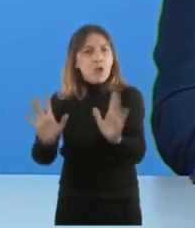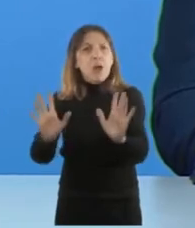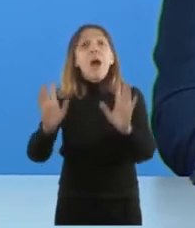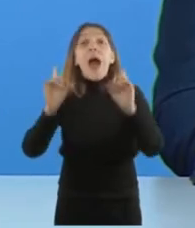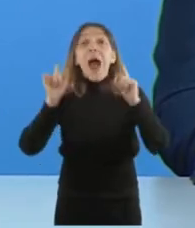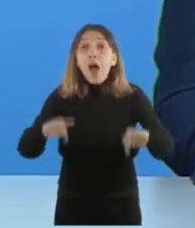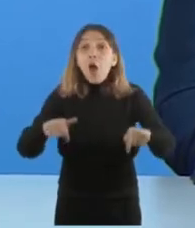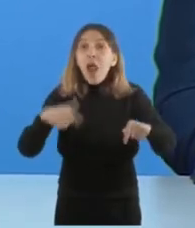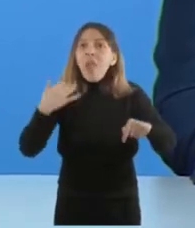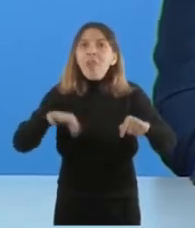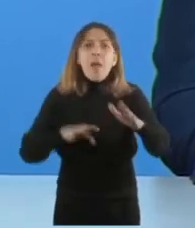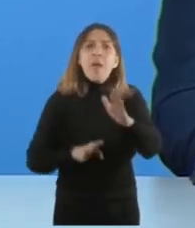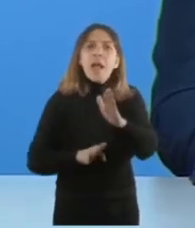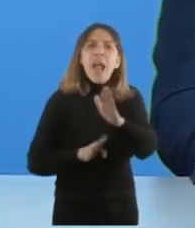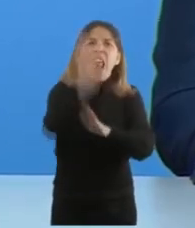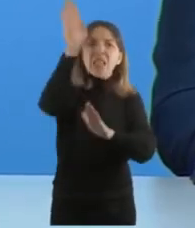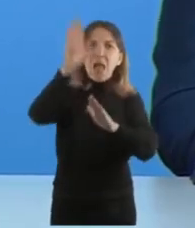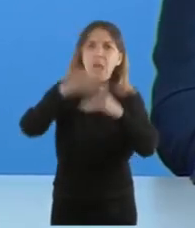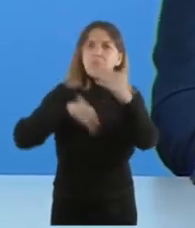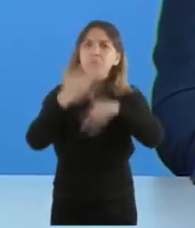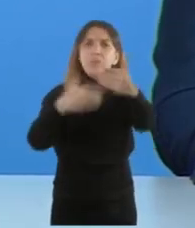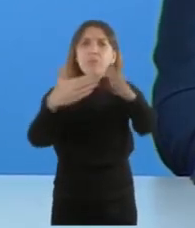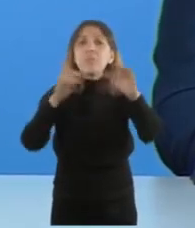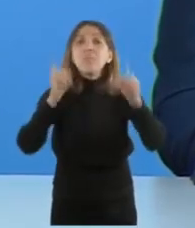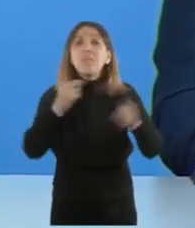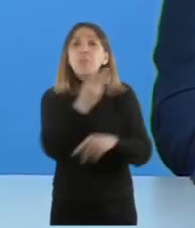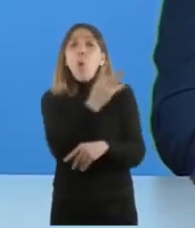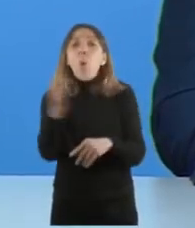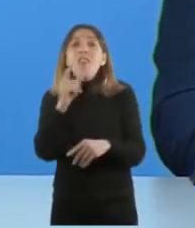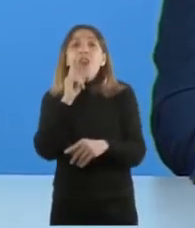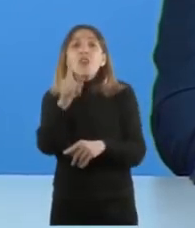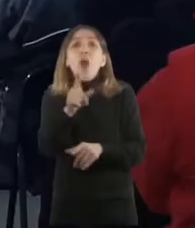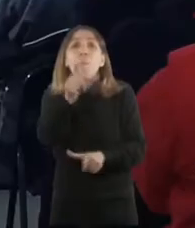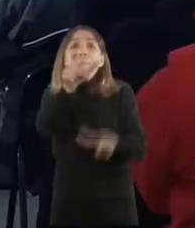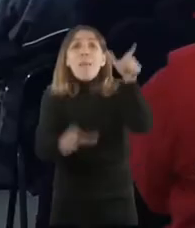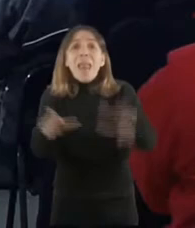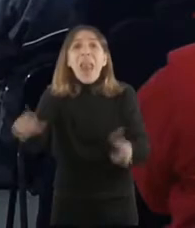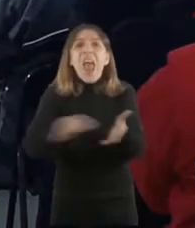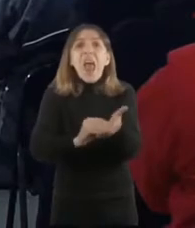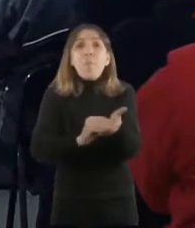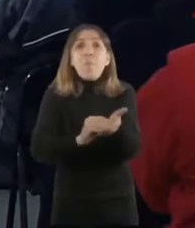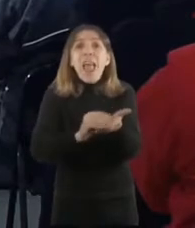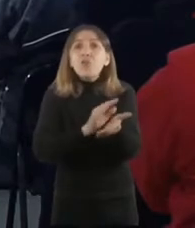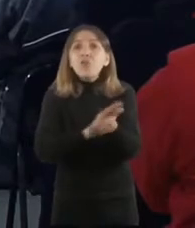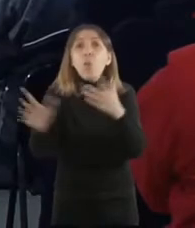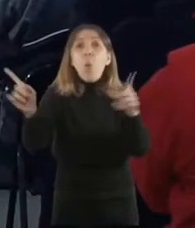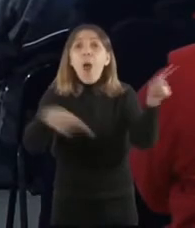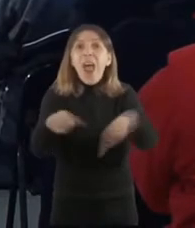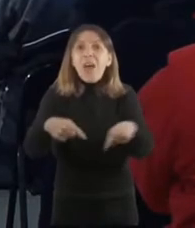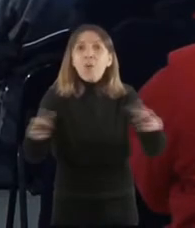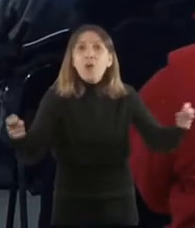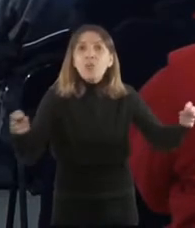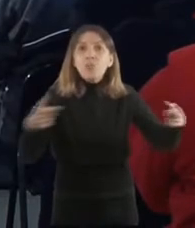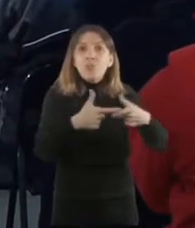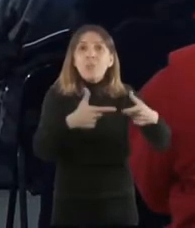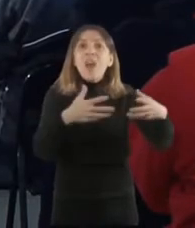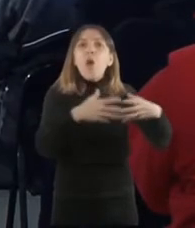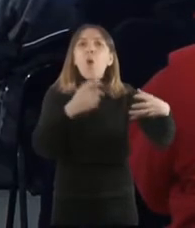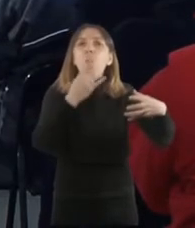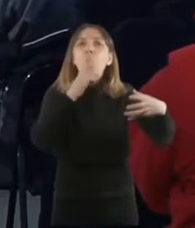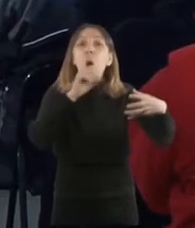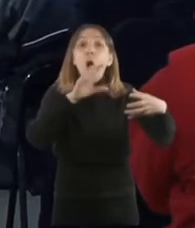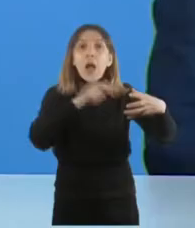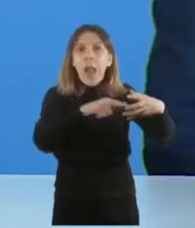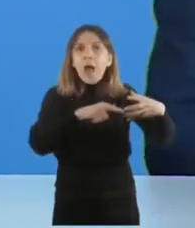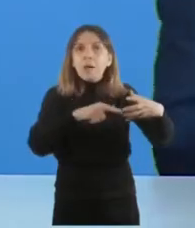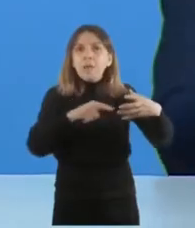crecer, de que esos 400.000 empleos que hoy tenemos en la UOCRA sigan creciendo a